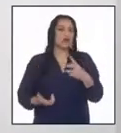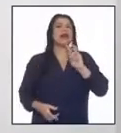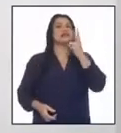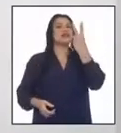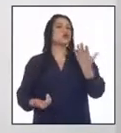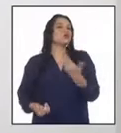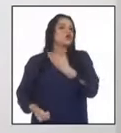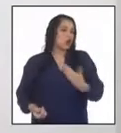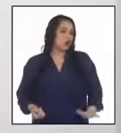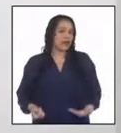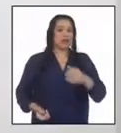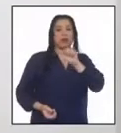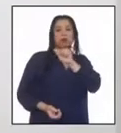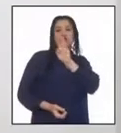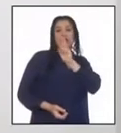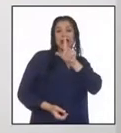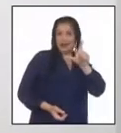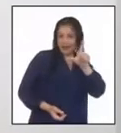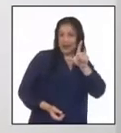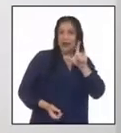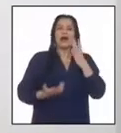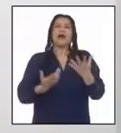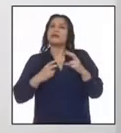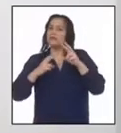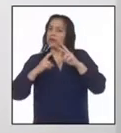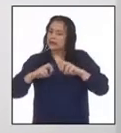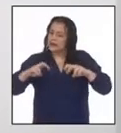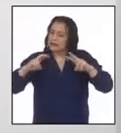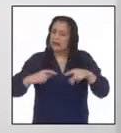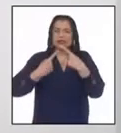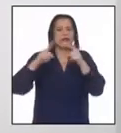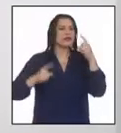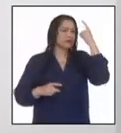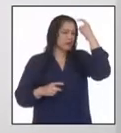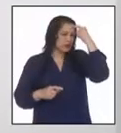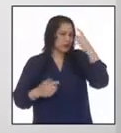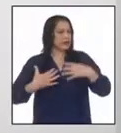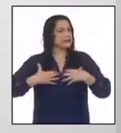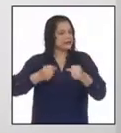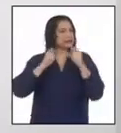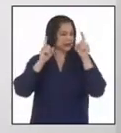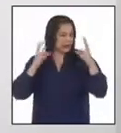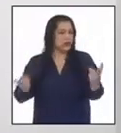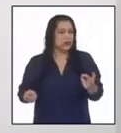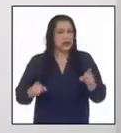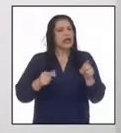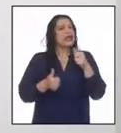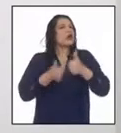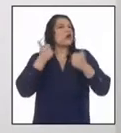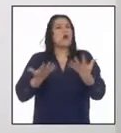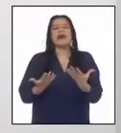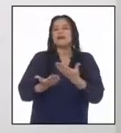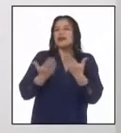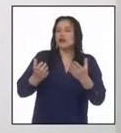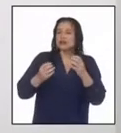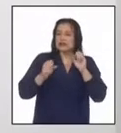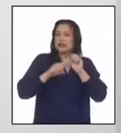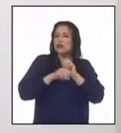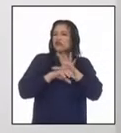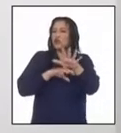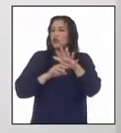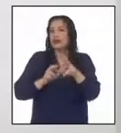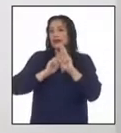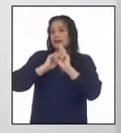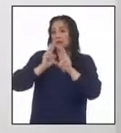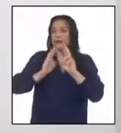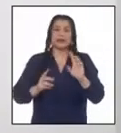Augusto B. Leguía. Para ello, al analizar las diversas políticas de salud y los factores que influyen en su resultado